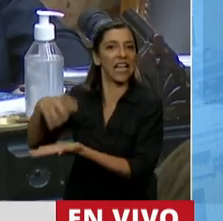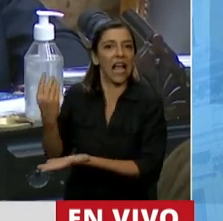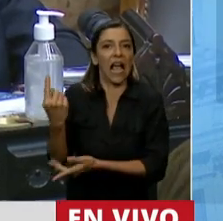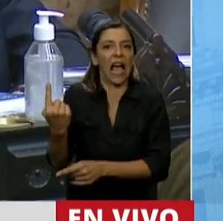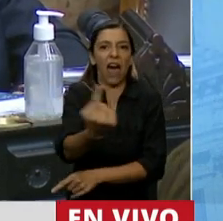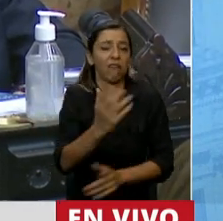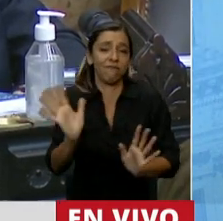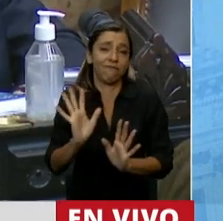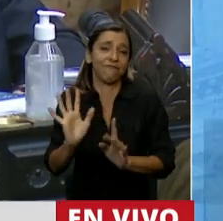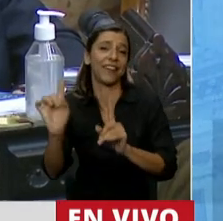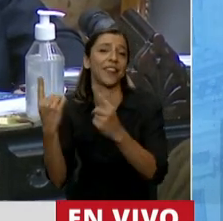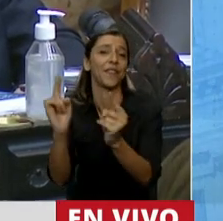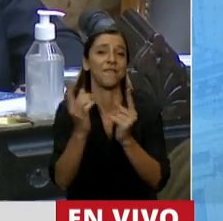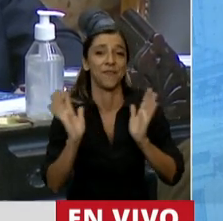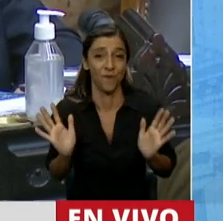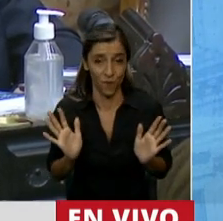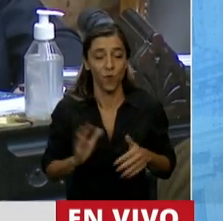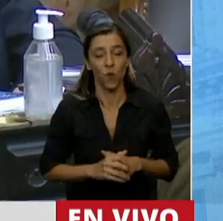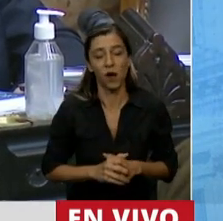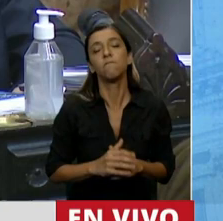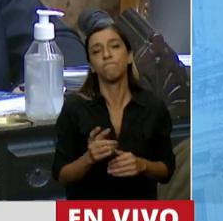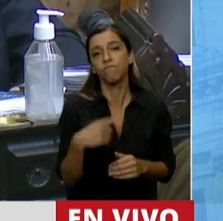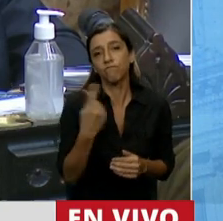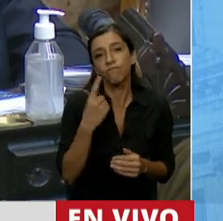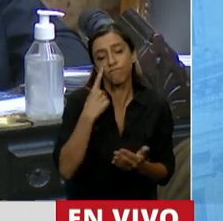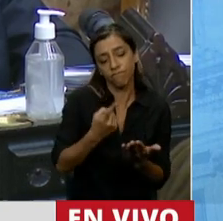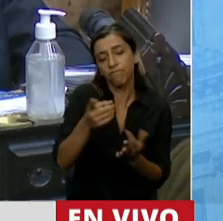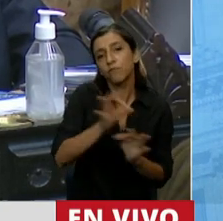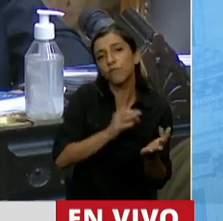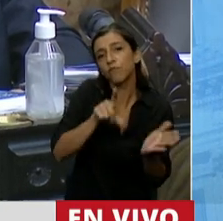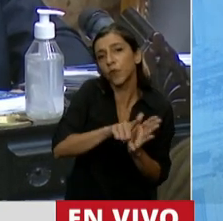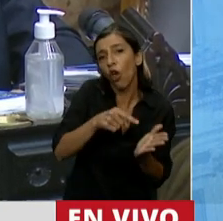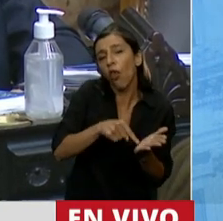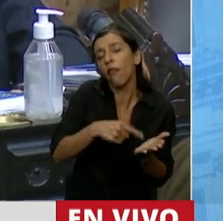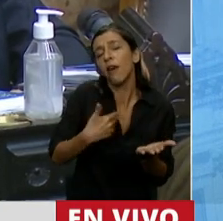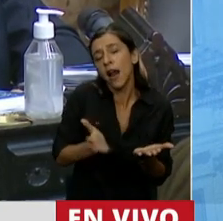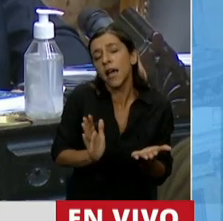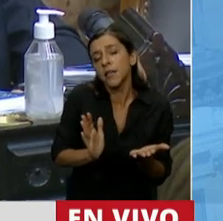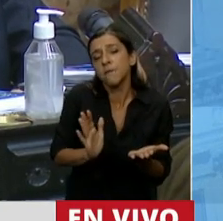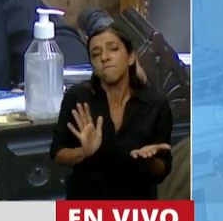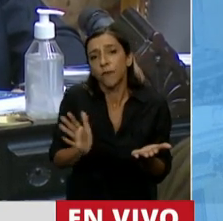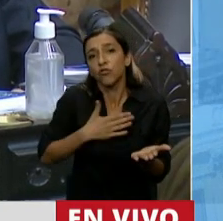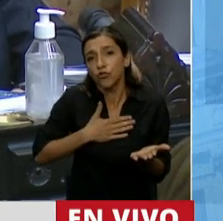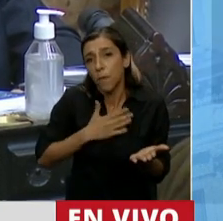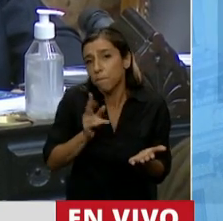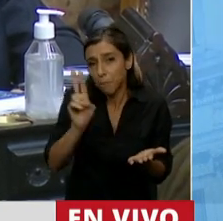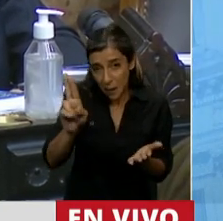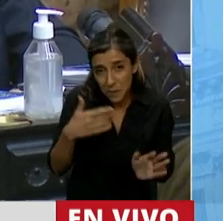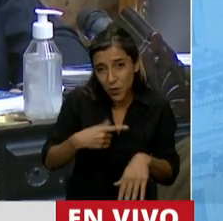nos apartan del proyecto de ley enviado por el Ejecutivo. Por motivo de tiempo voy a dejar, si me permite,